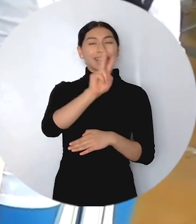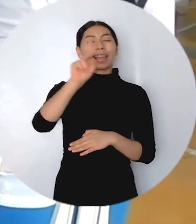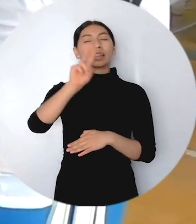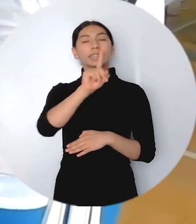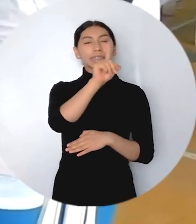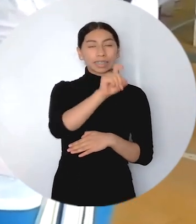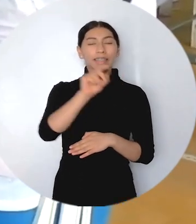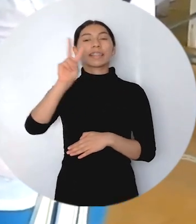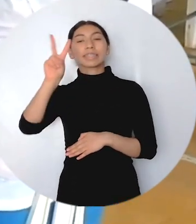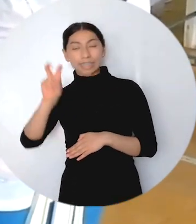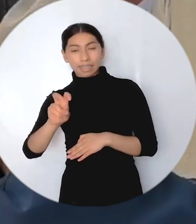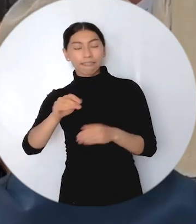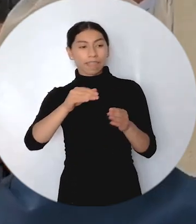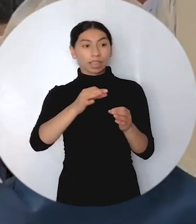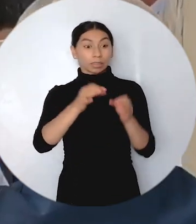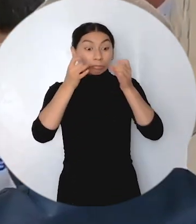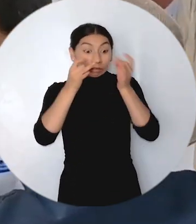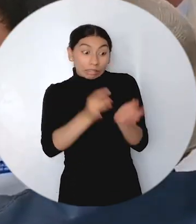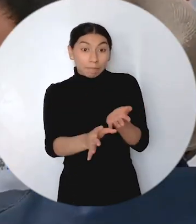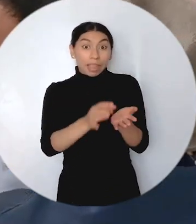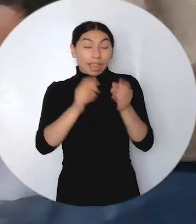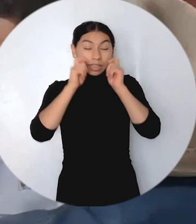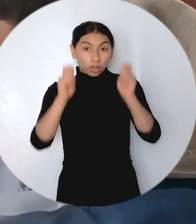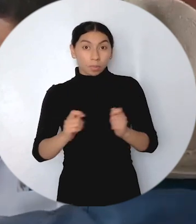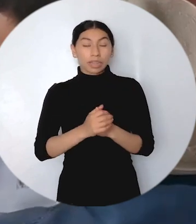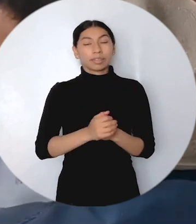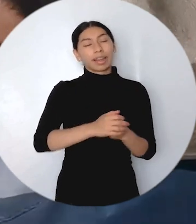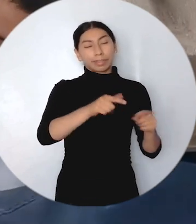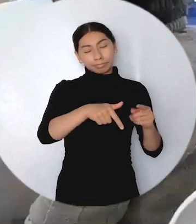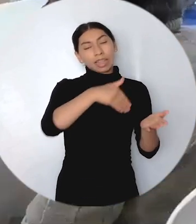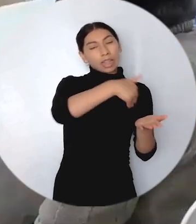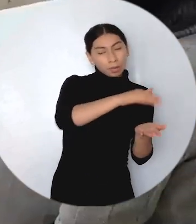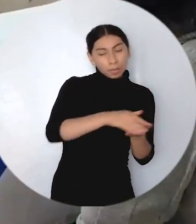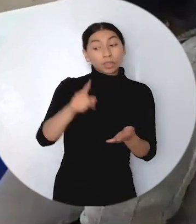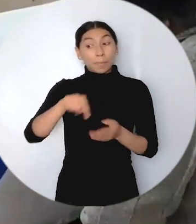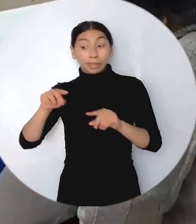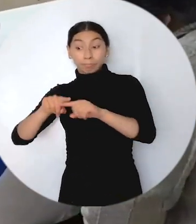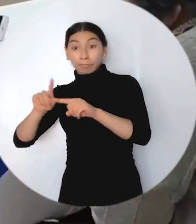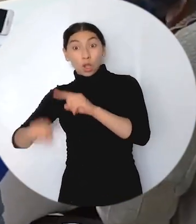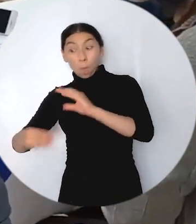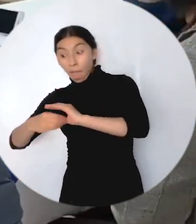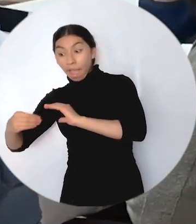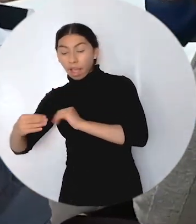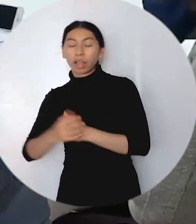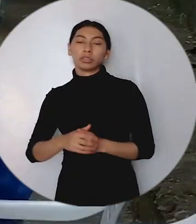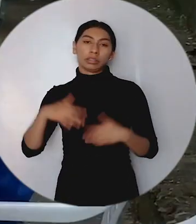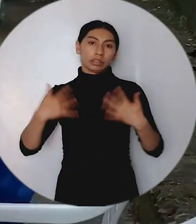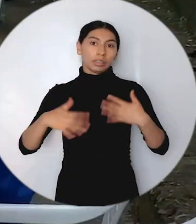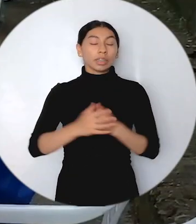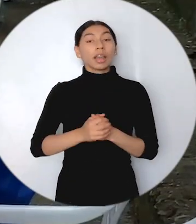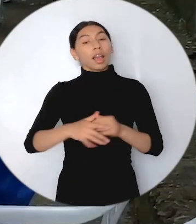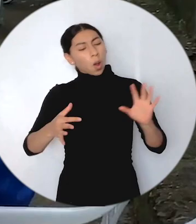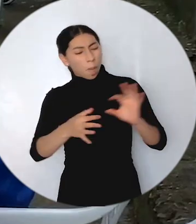humanitarias masivas correspondientes a 56 desplazamientos forzados y 18 confinamientos. La entidad como el principal actor humanitario en el